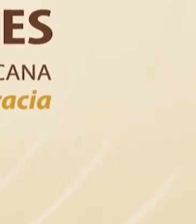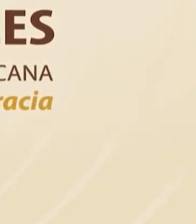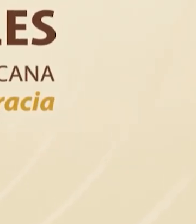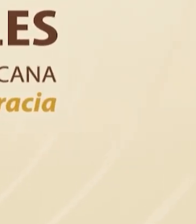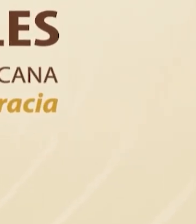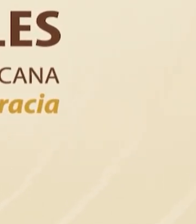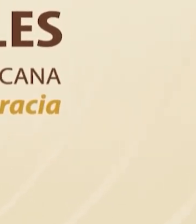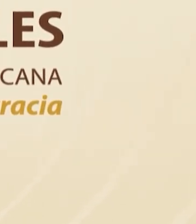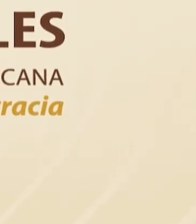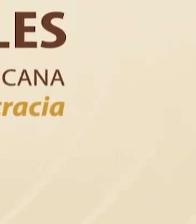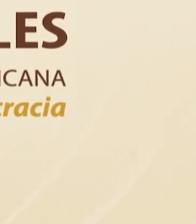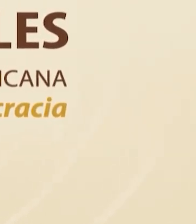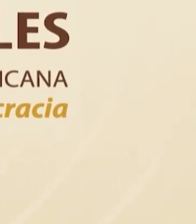y democracia. Gracias. Gracias.